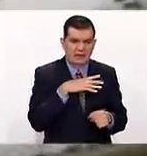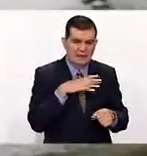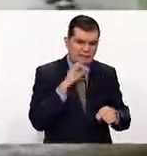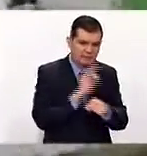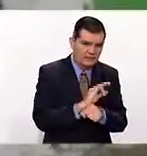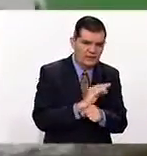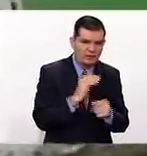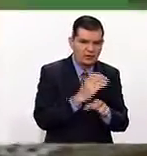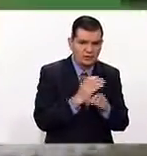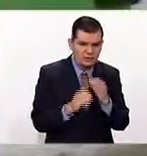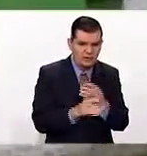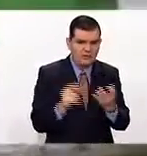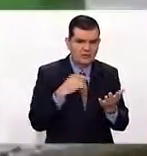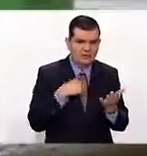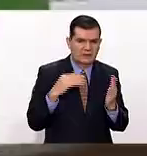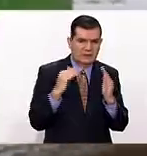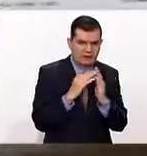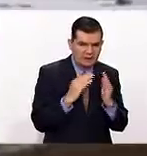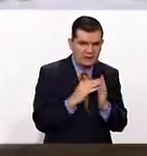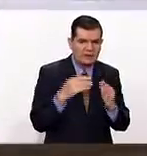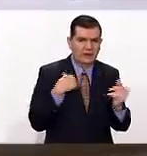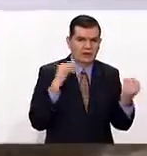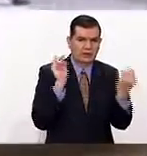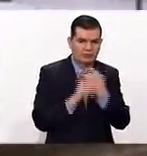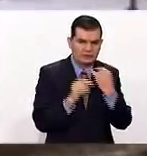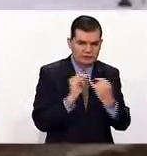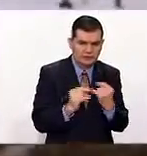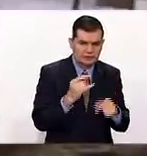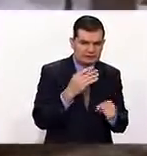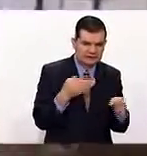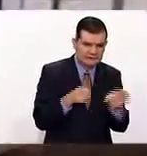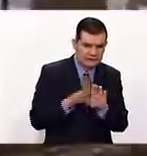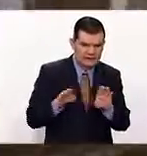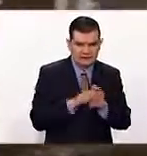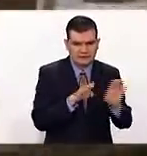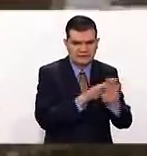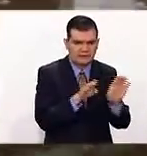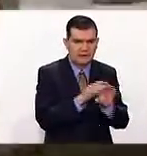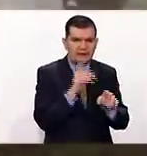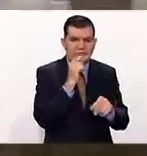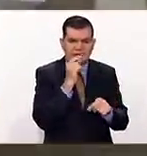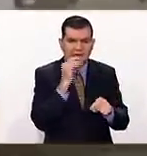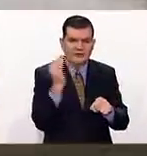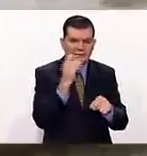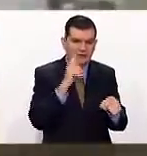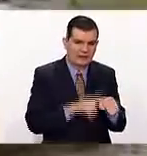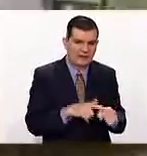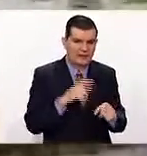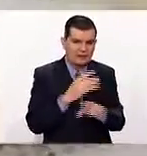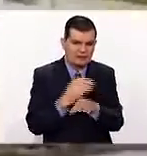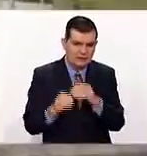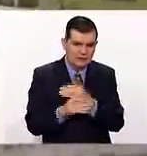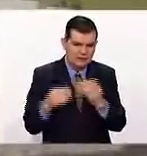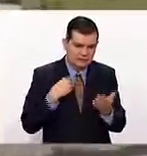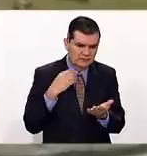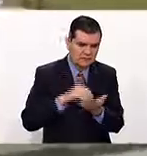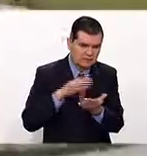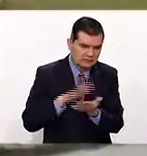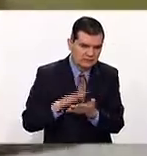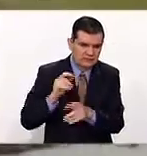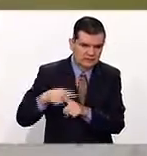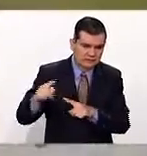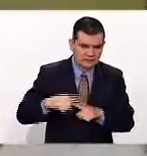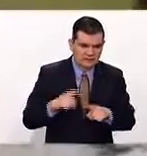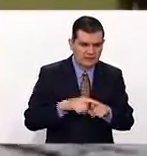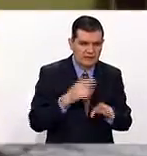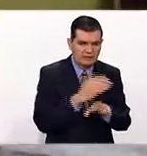protocolos y hace albergues. Cortes carreteros los estamos haciendo con Policía Federal, porque aquí registramos un número importante